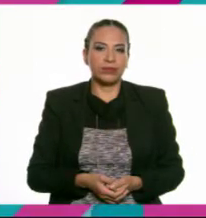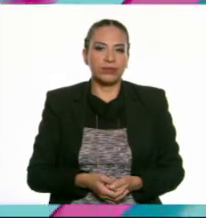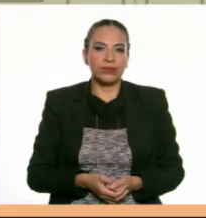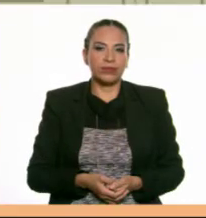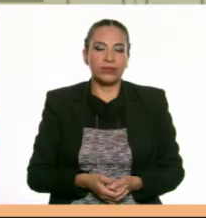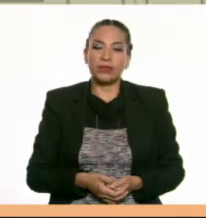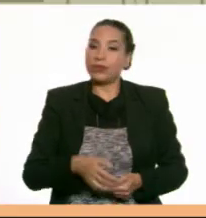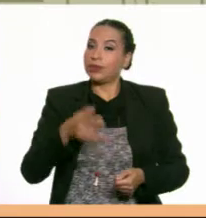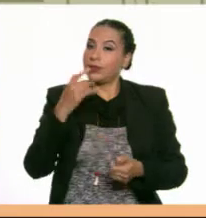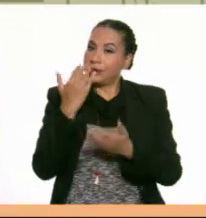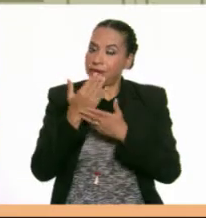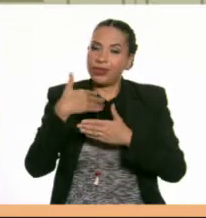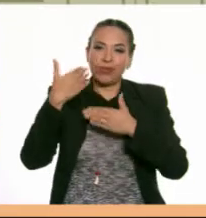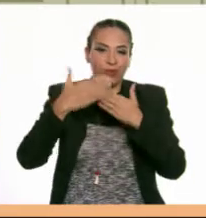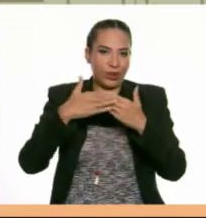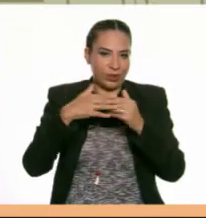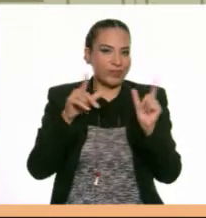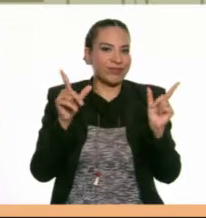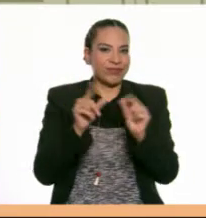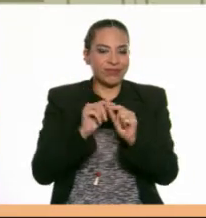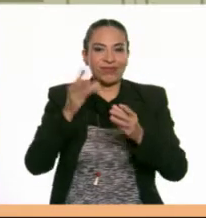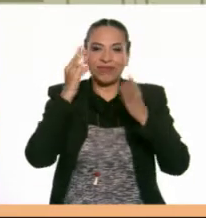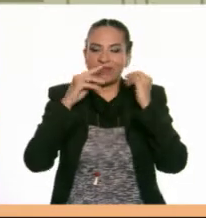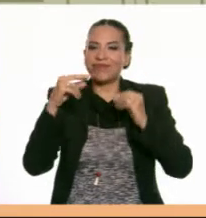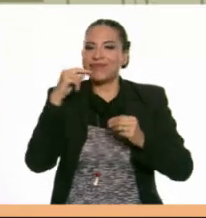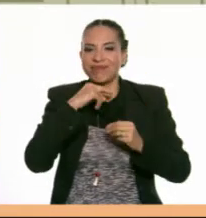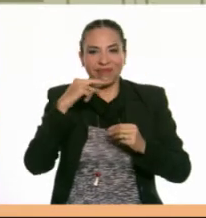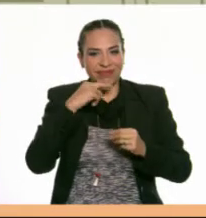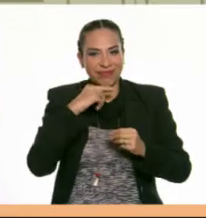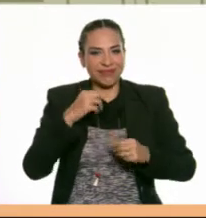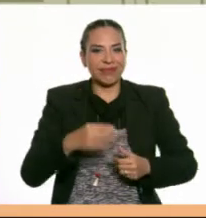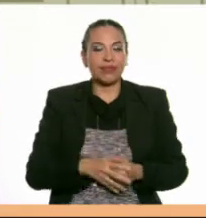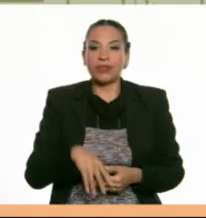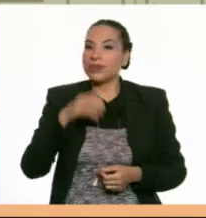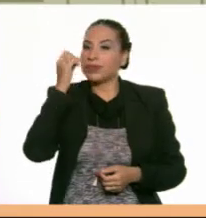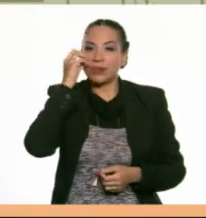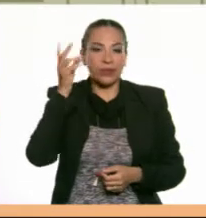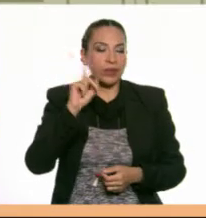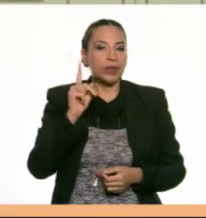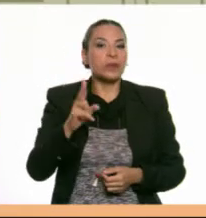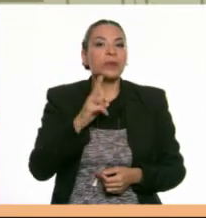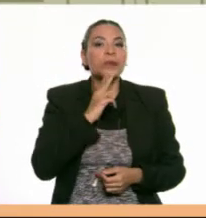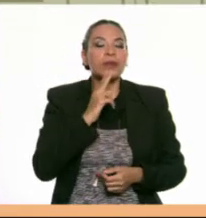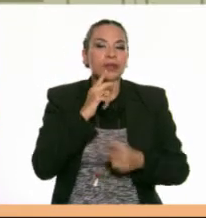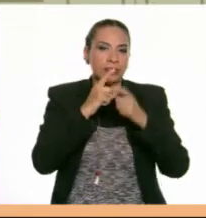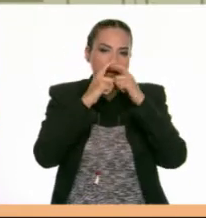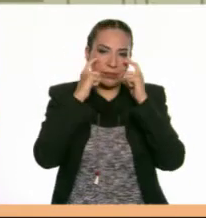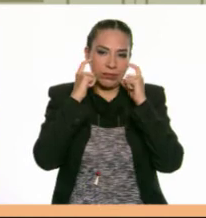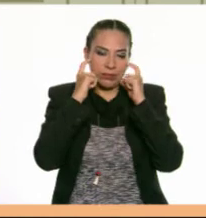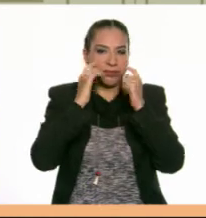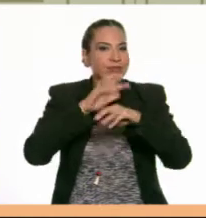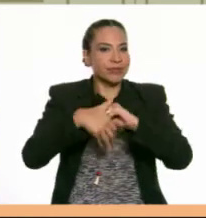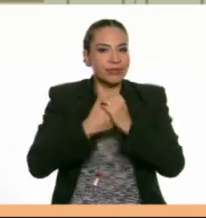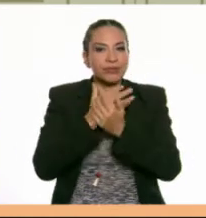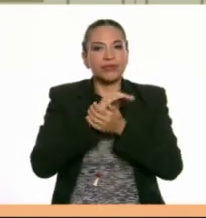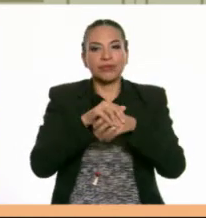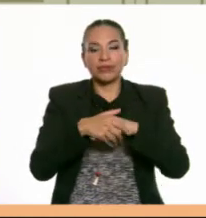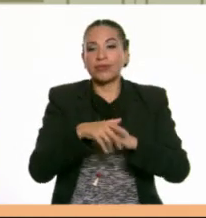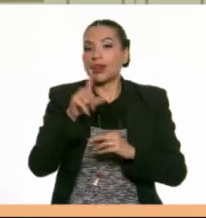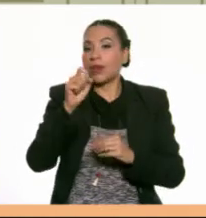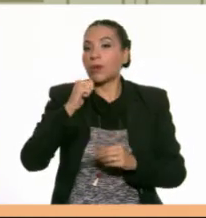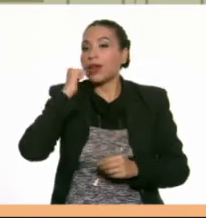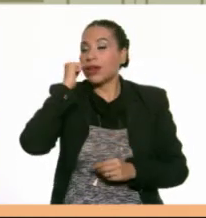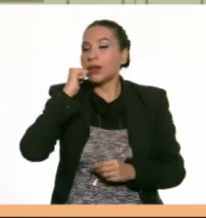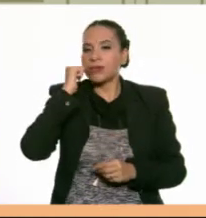Los esperamos en nuestra próxima cápsula de Aprende Rápido. No olviden que utilizar cubrebocas y lavarse las manos con